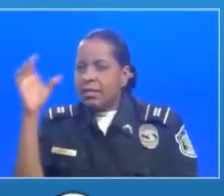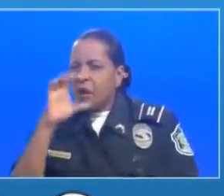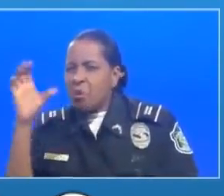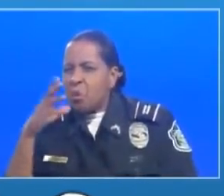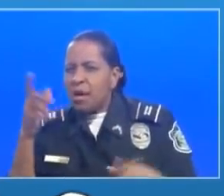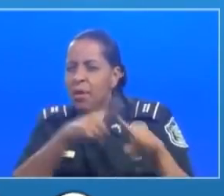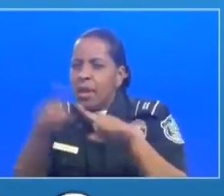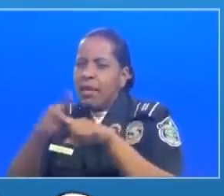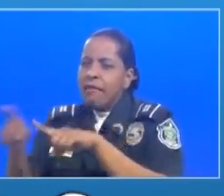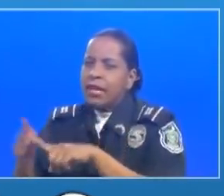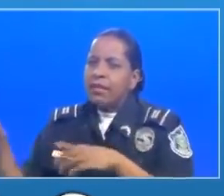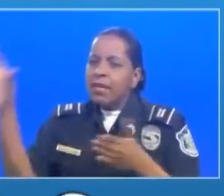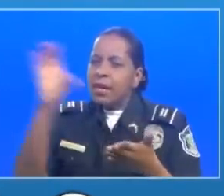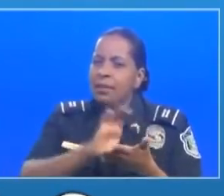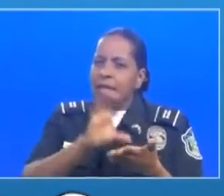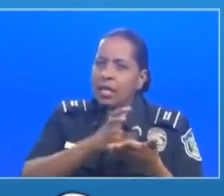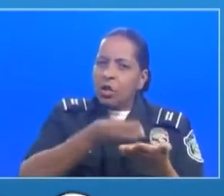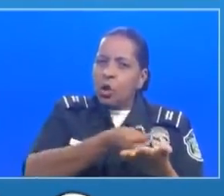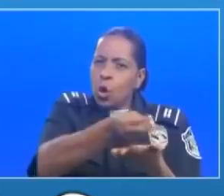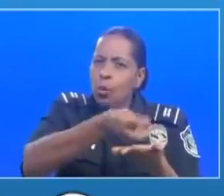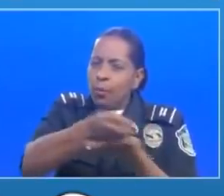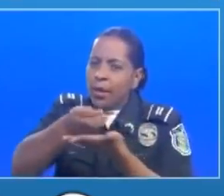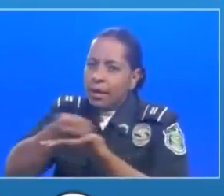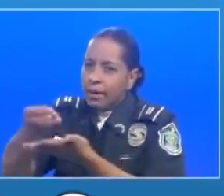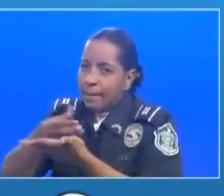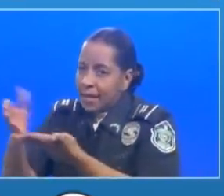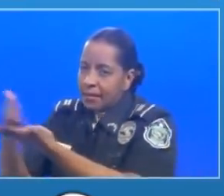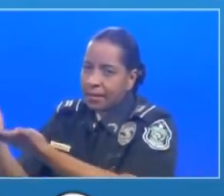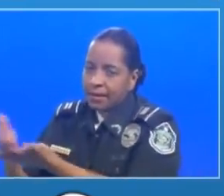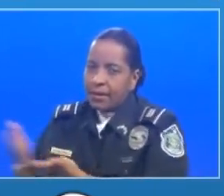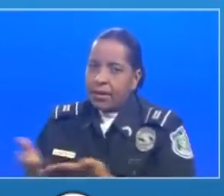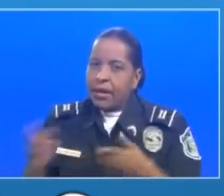haciendo las gestiones sobre todo con agroindustria